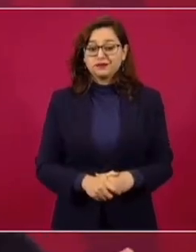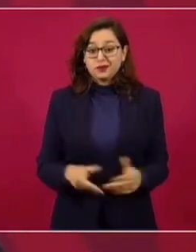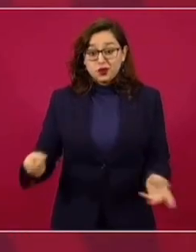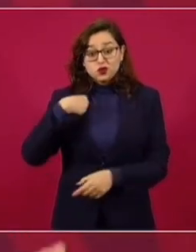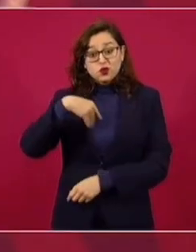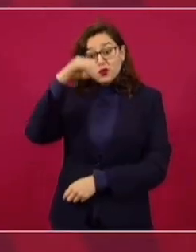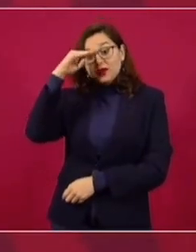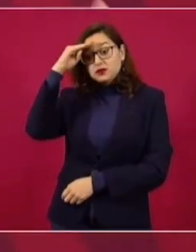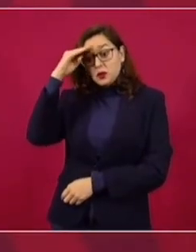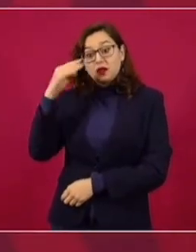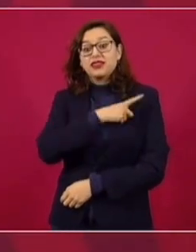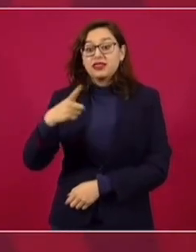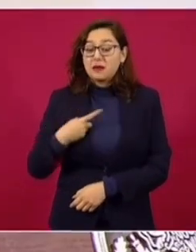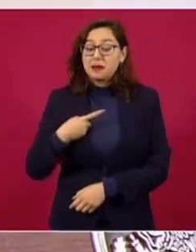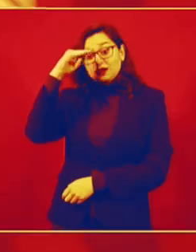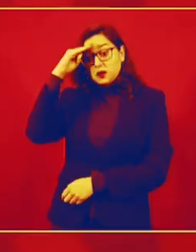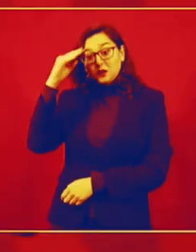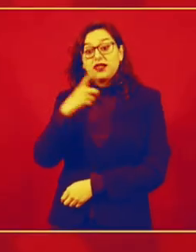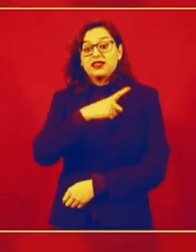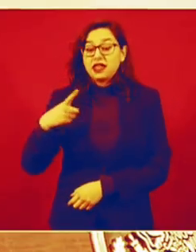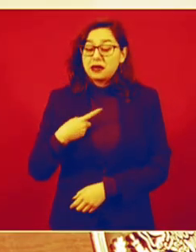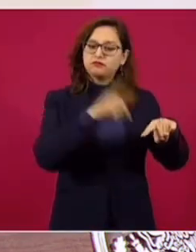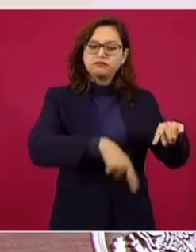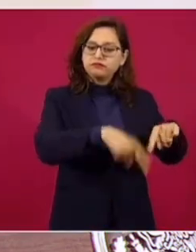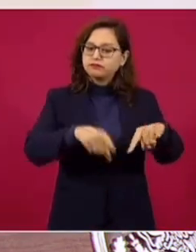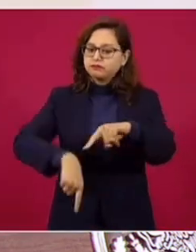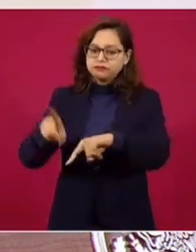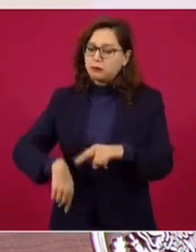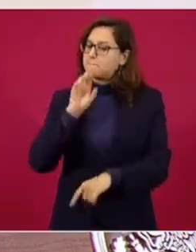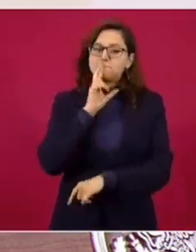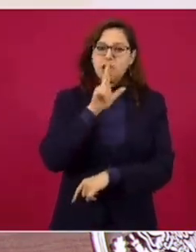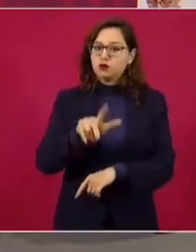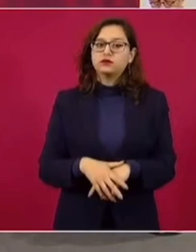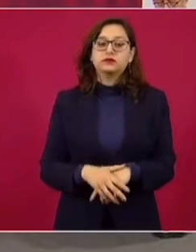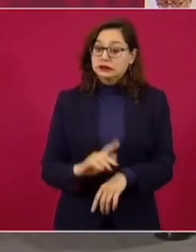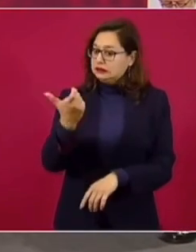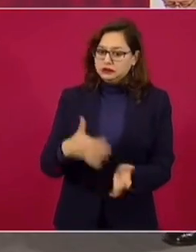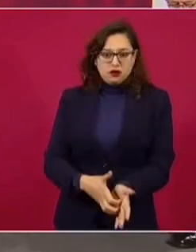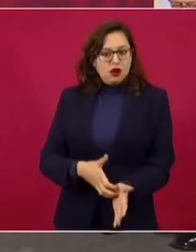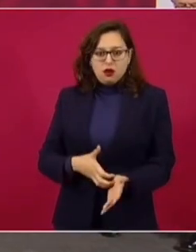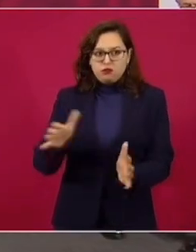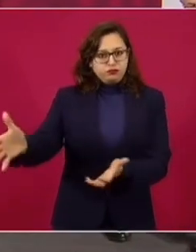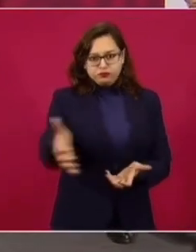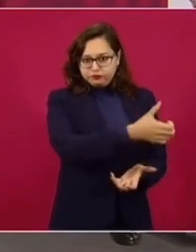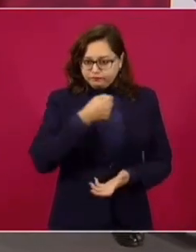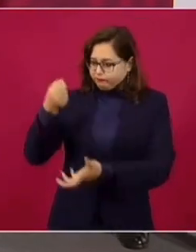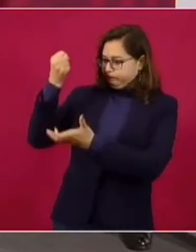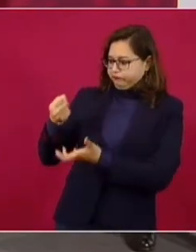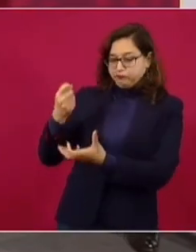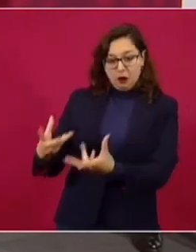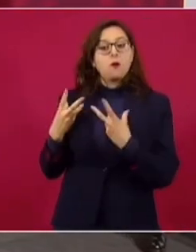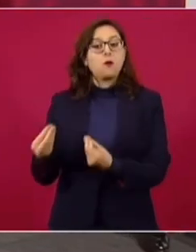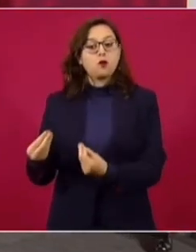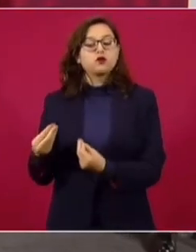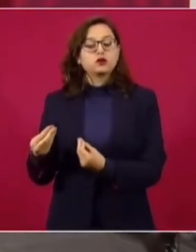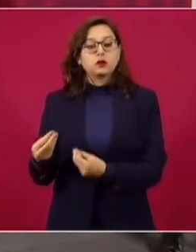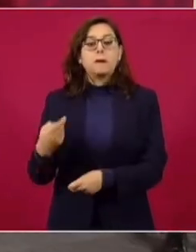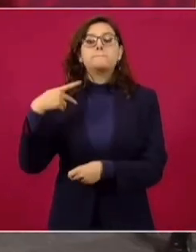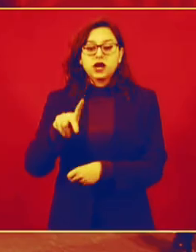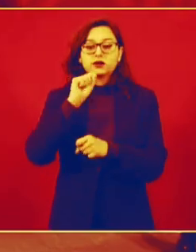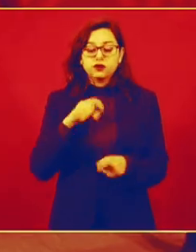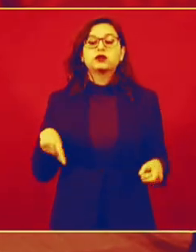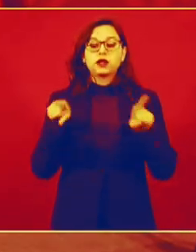que no existieran, no existieran. No solo nos ahorramos mucho recurso, sino